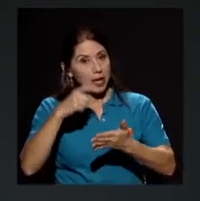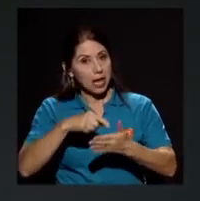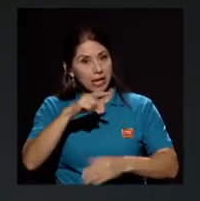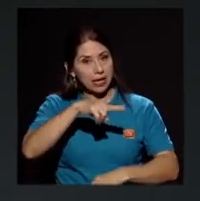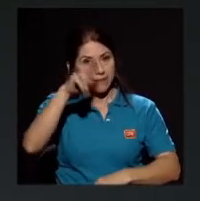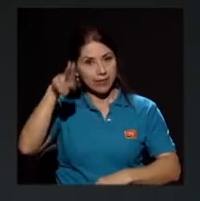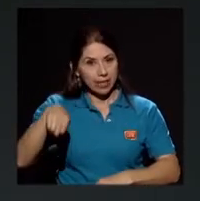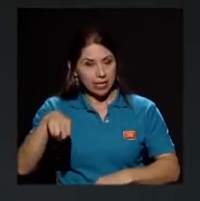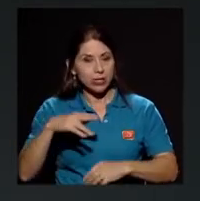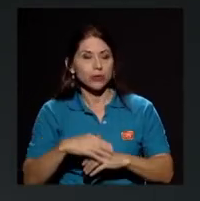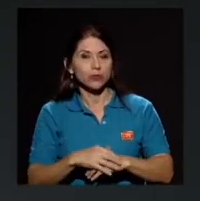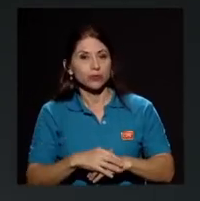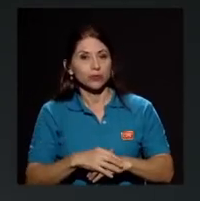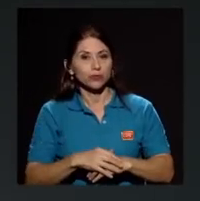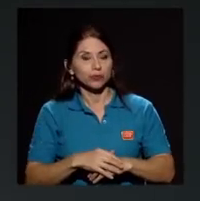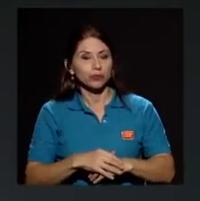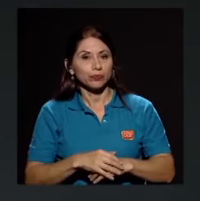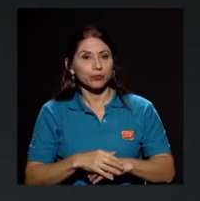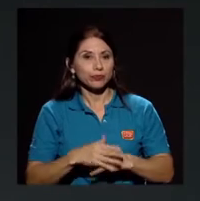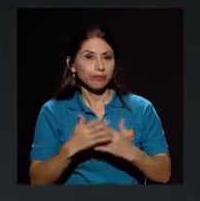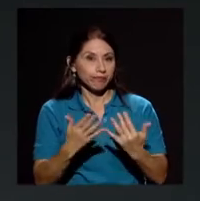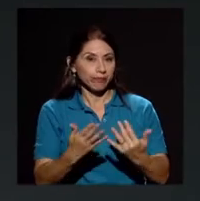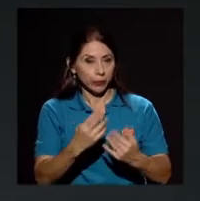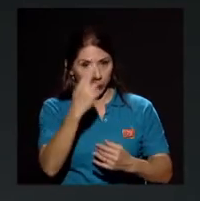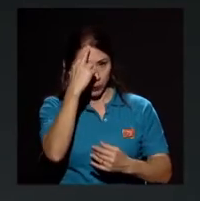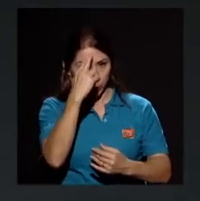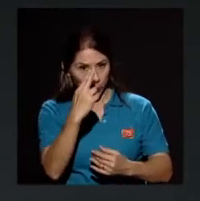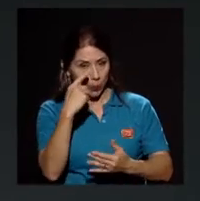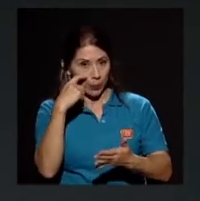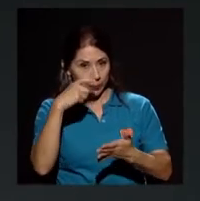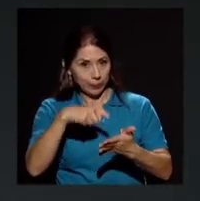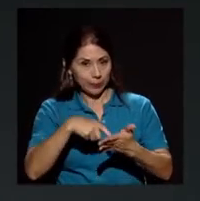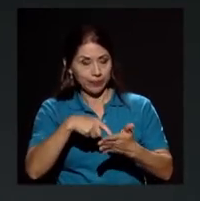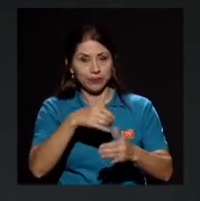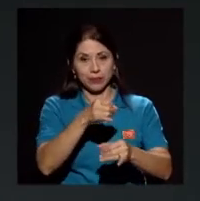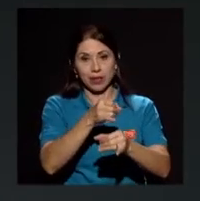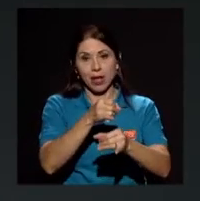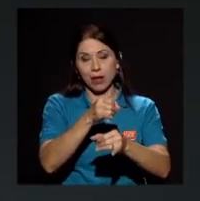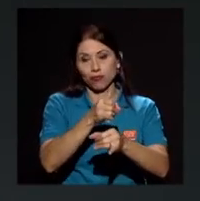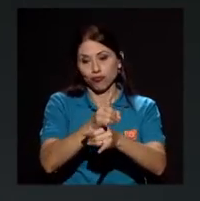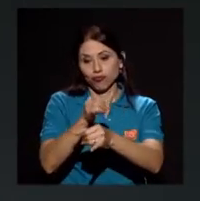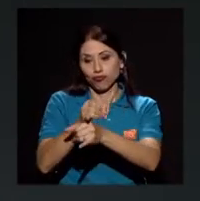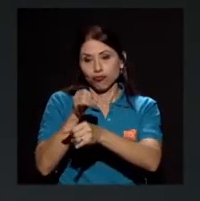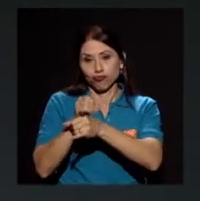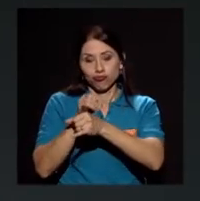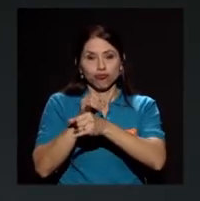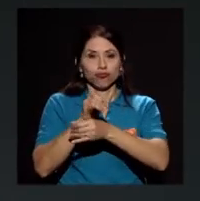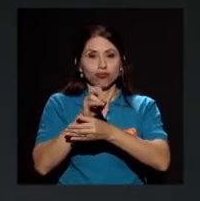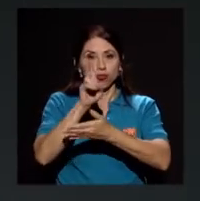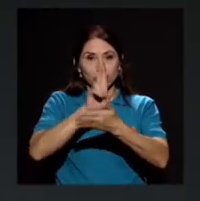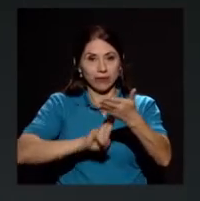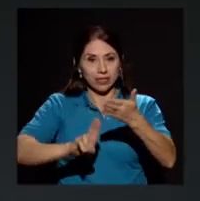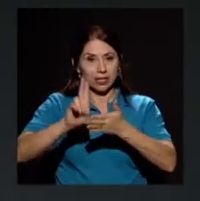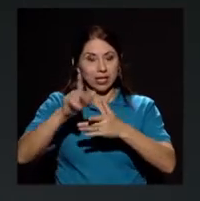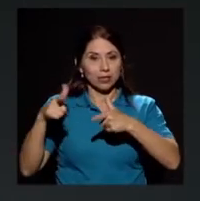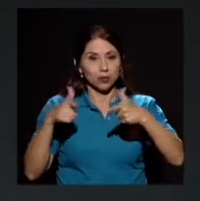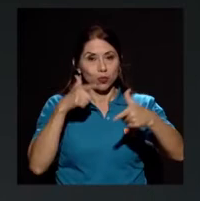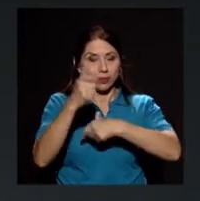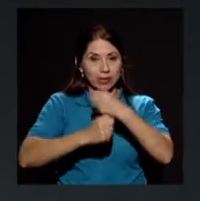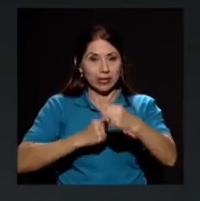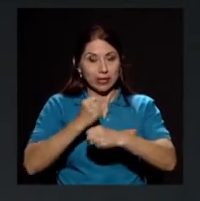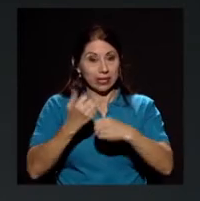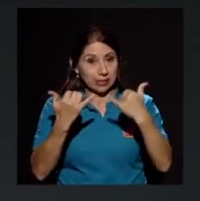homenaje a entidades universitarias cumpleañeras. Y ahora tenemos con